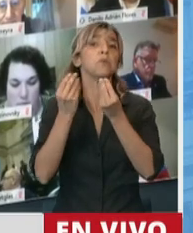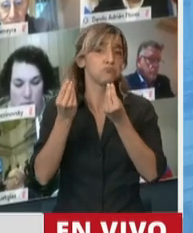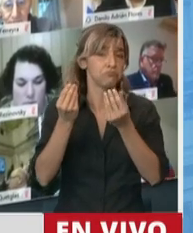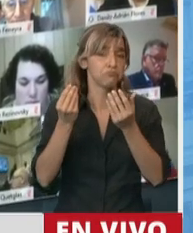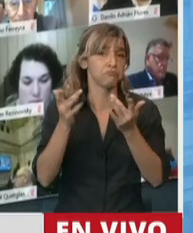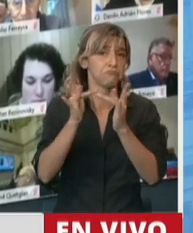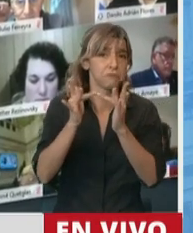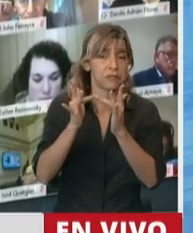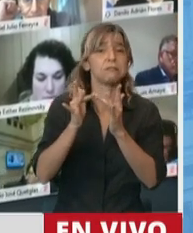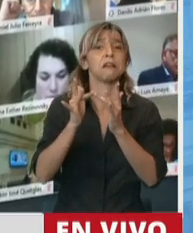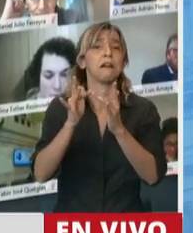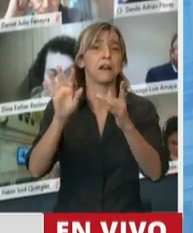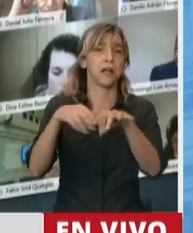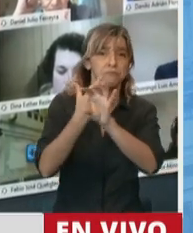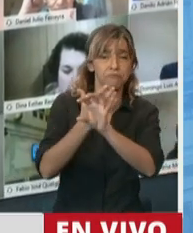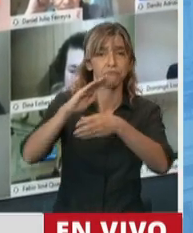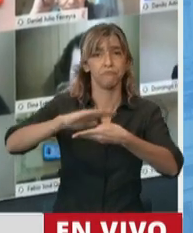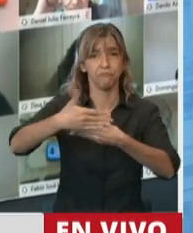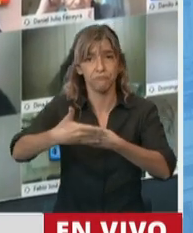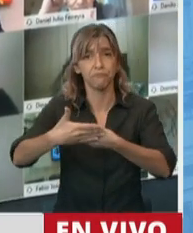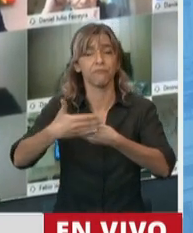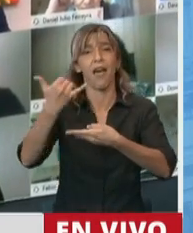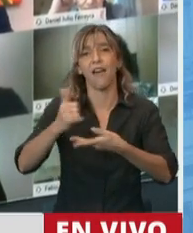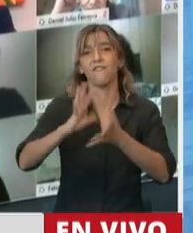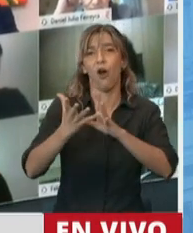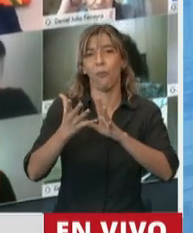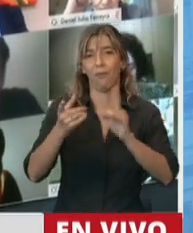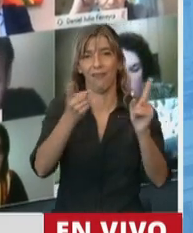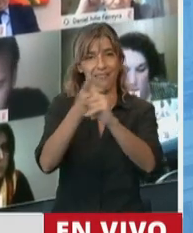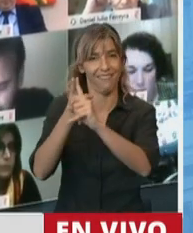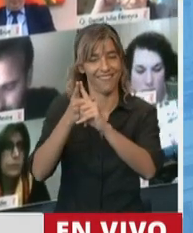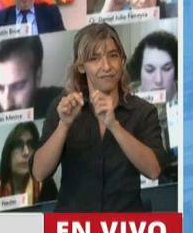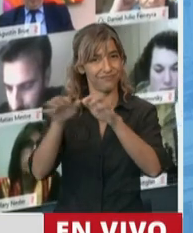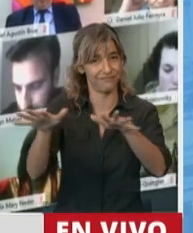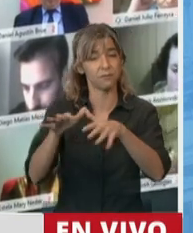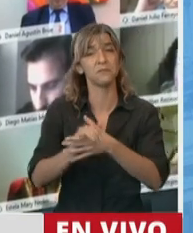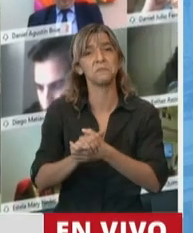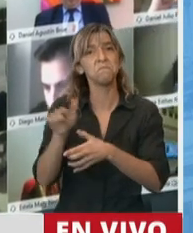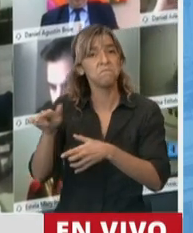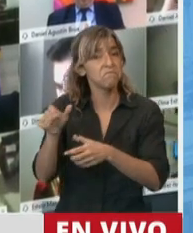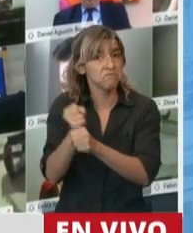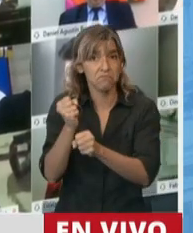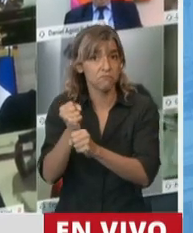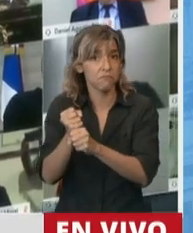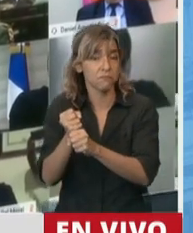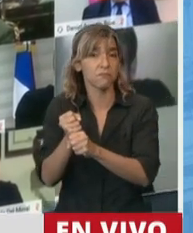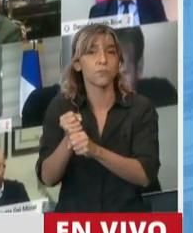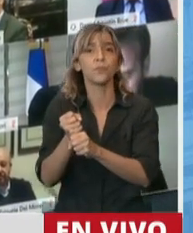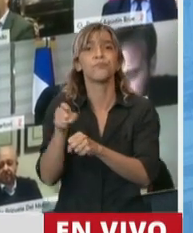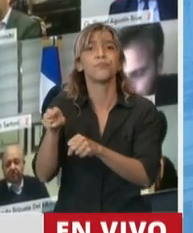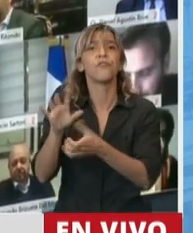de un teletrabajador. Es una actividad o una forma de desarrollar la actividad que no es nueva